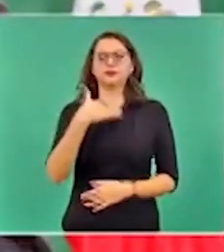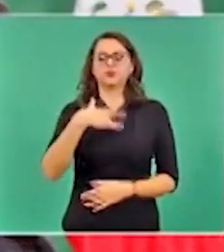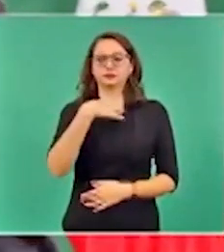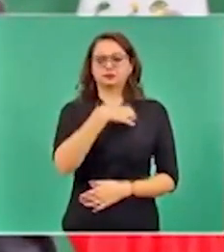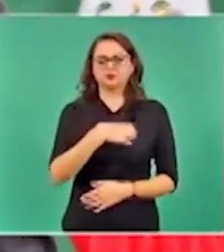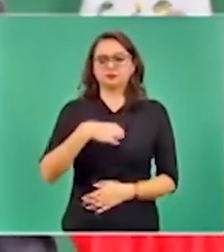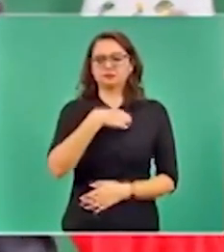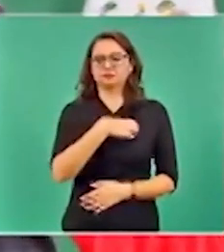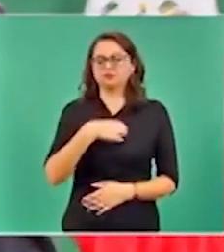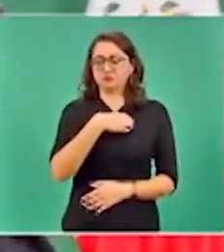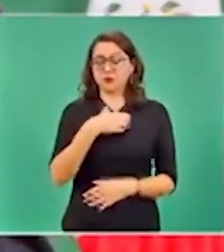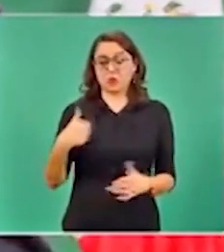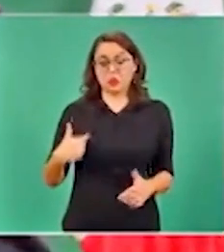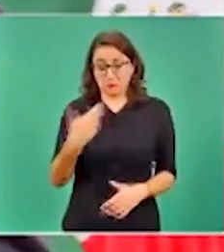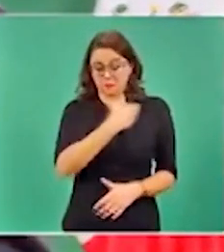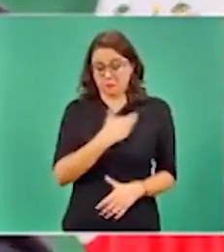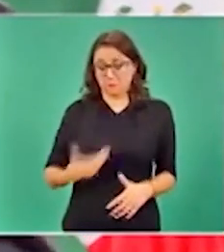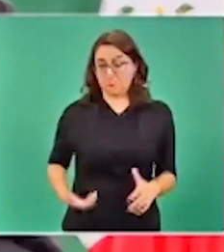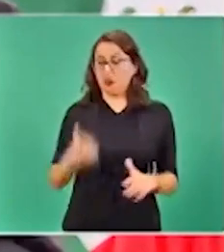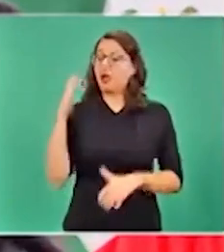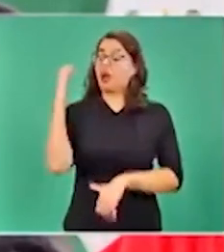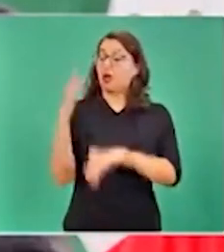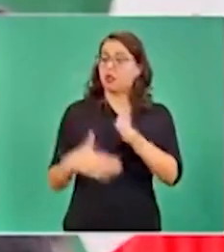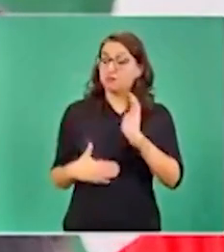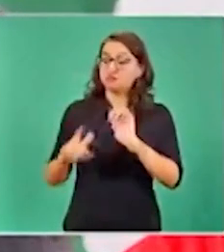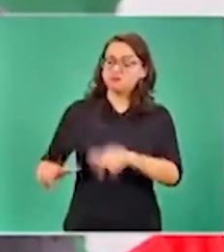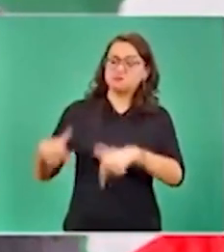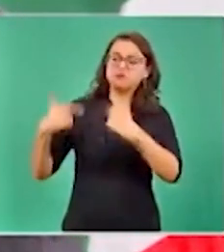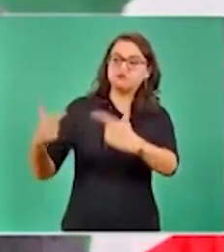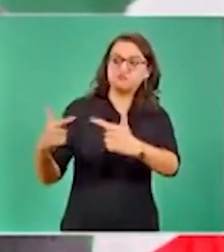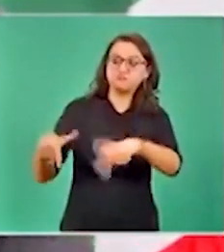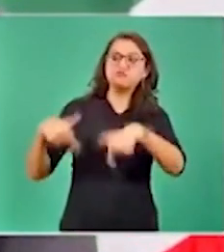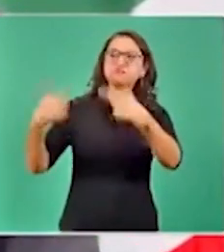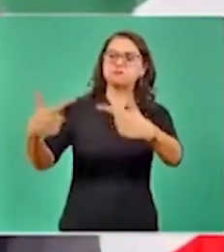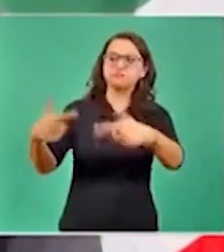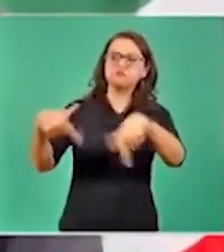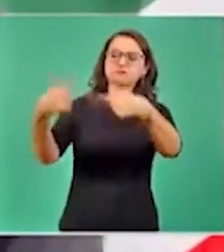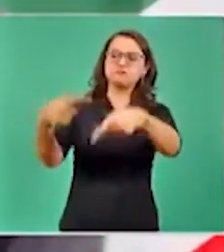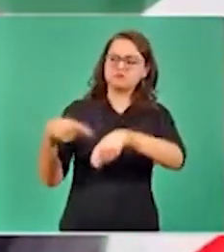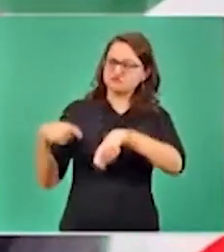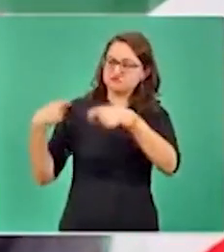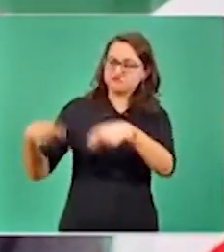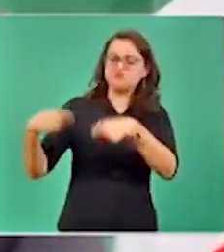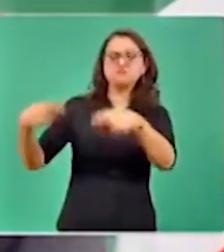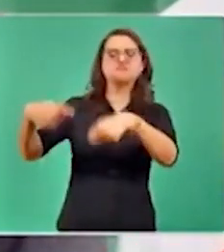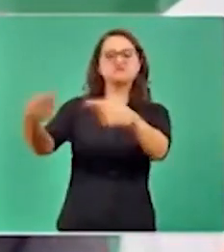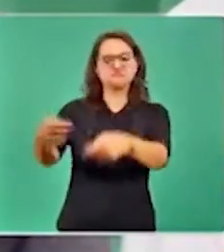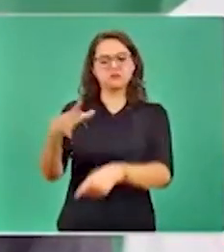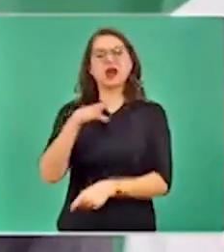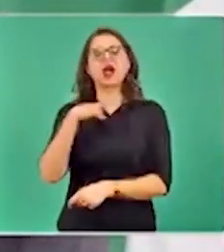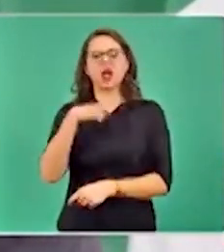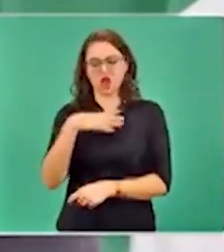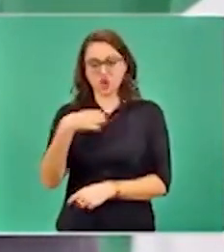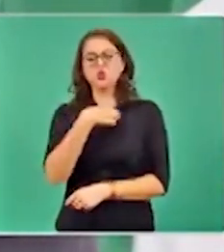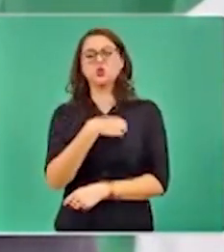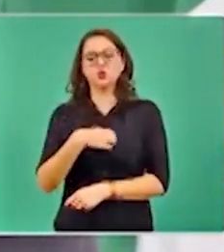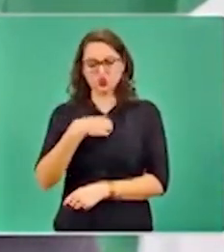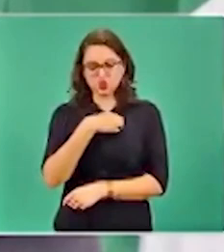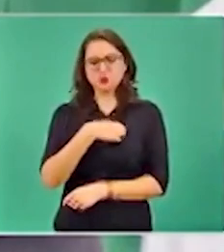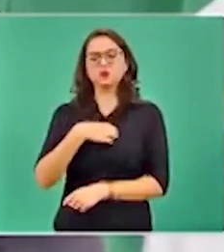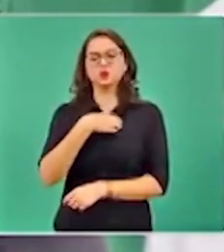generacional. Lo que dije lo vuelvo a refrendar.